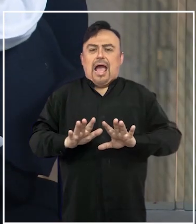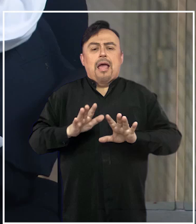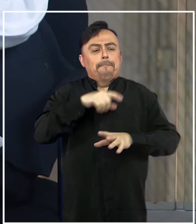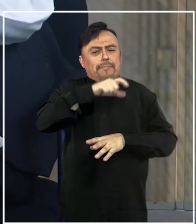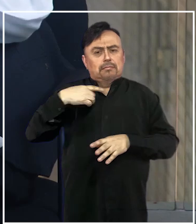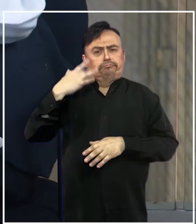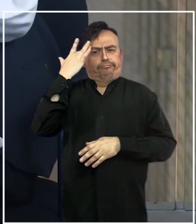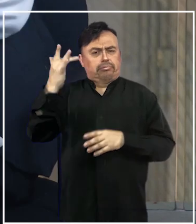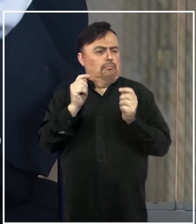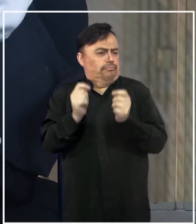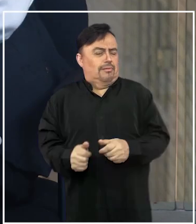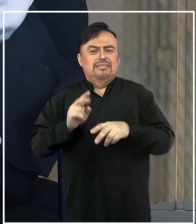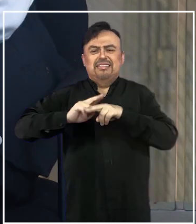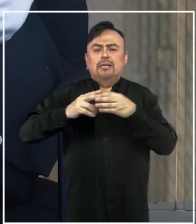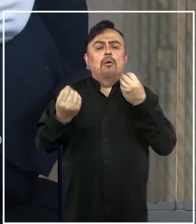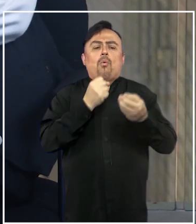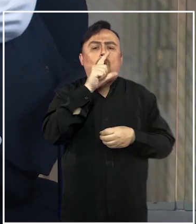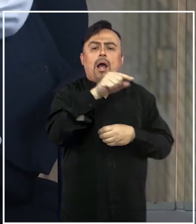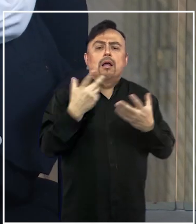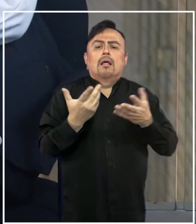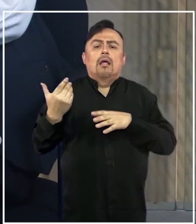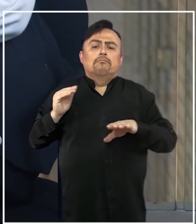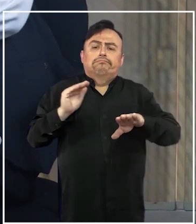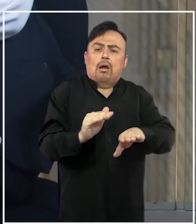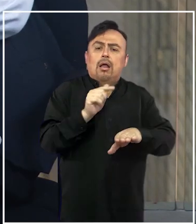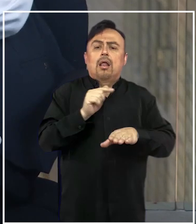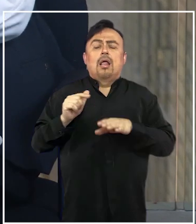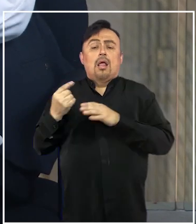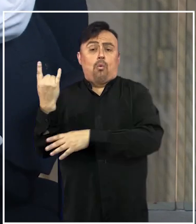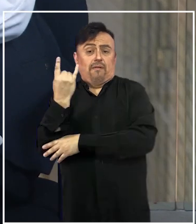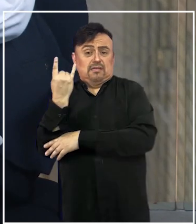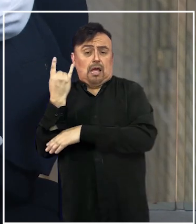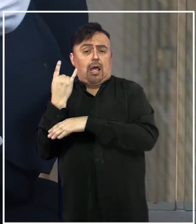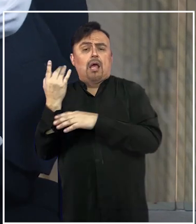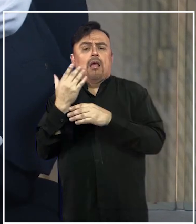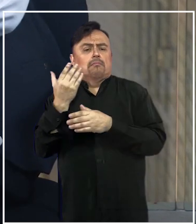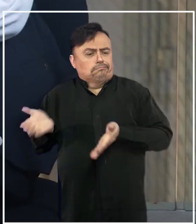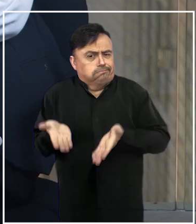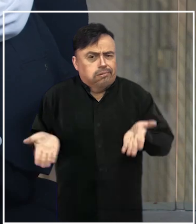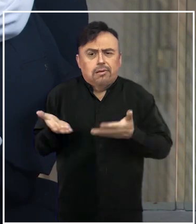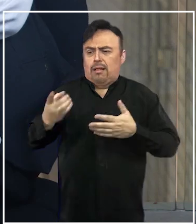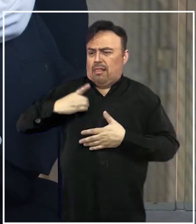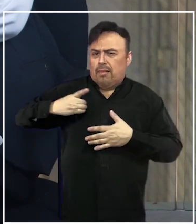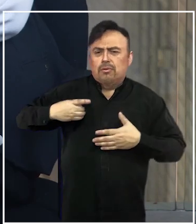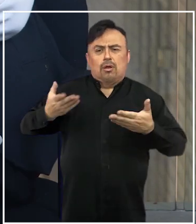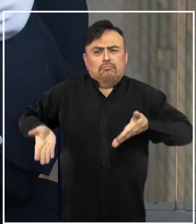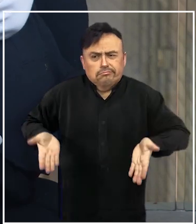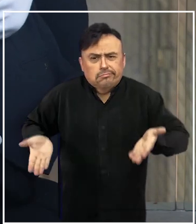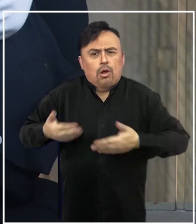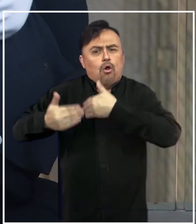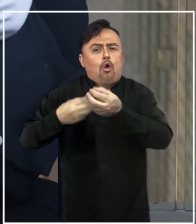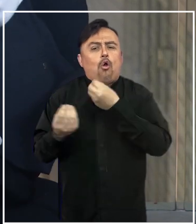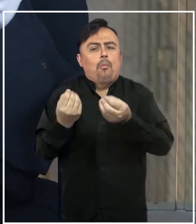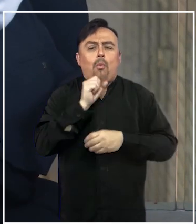En ese sentido, ¿cuál es el aporte que se puede realizar desde la educación superior para el fomento de las disciplinas, de los deportistas,